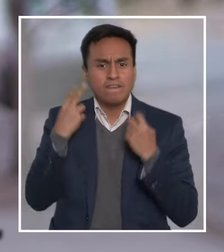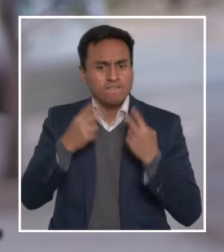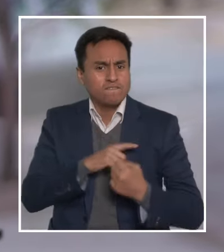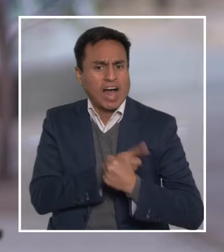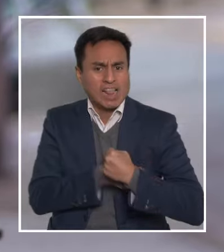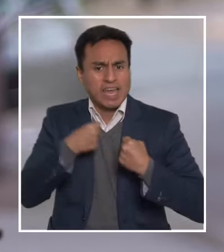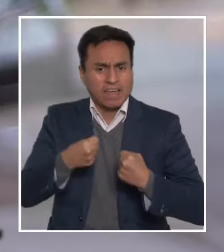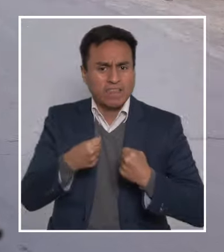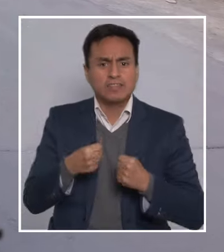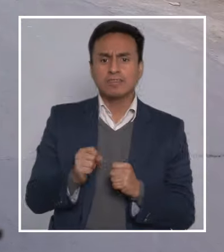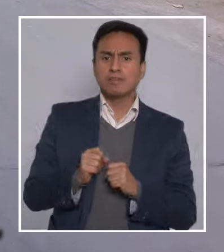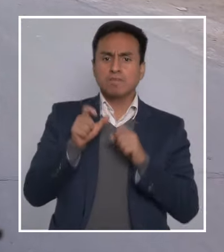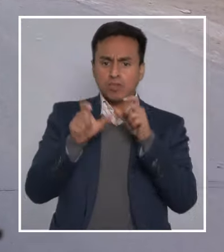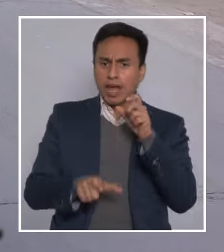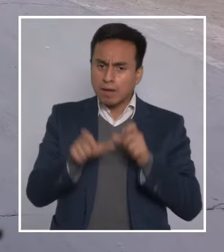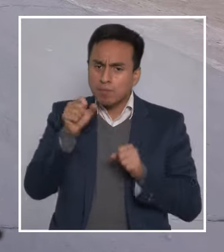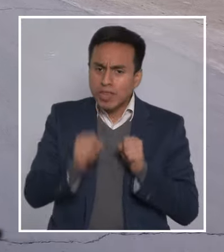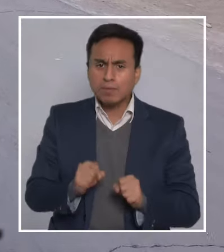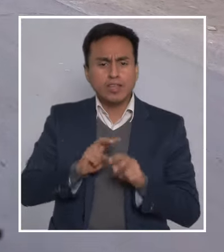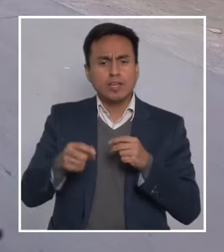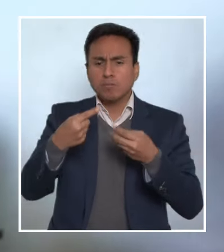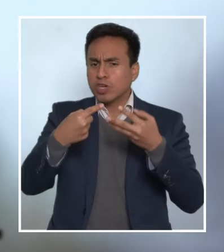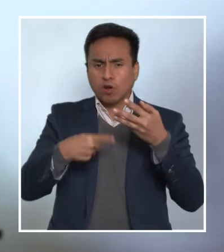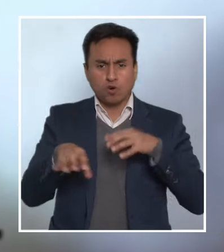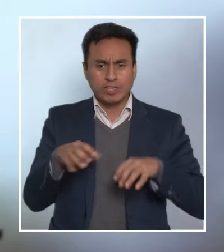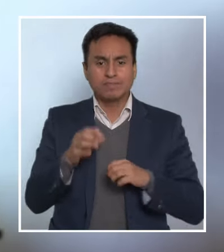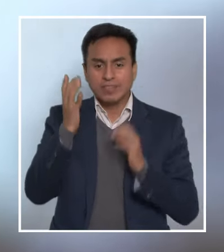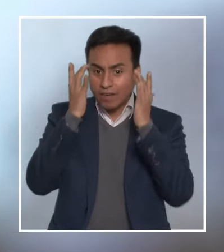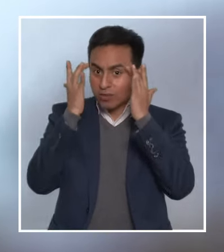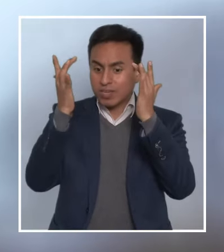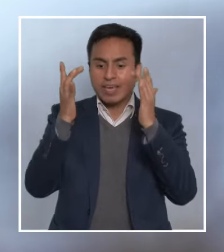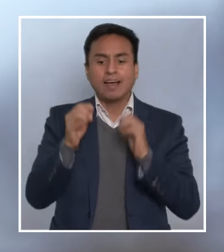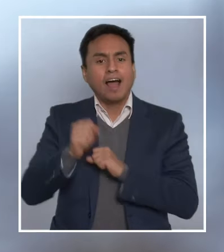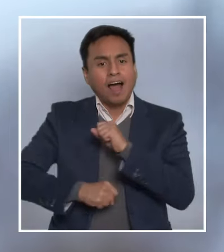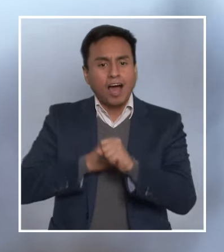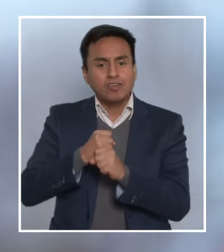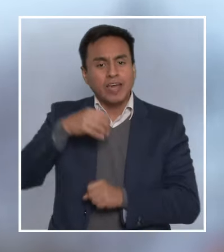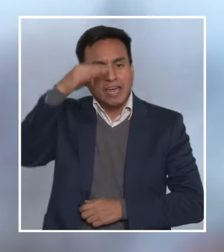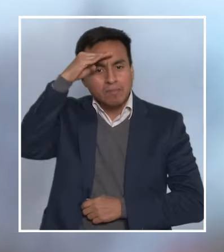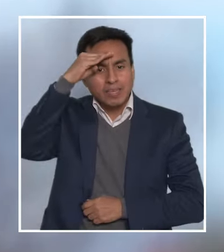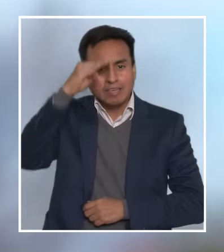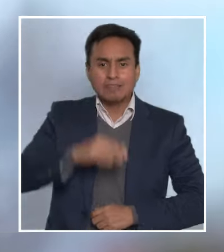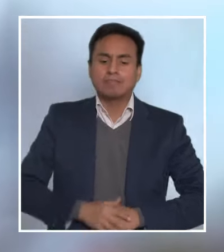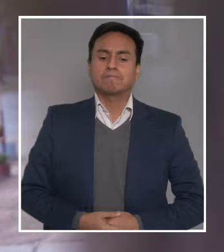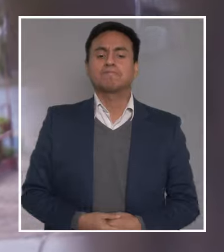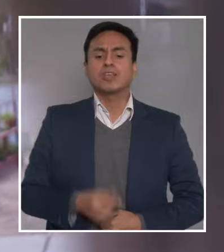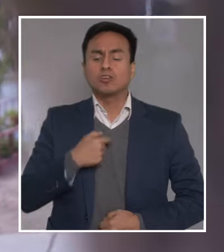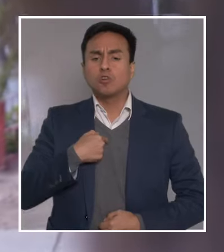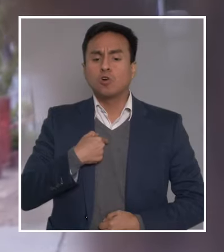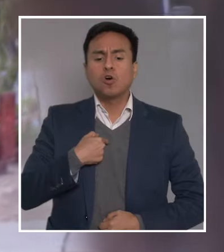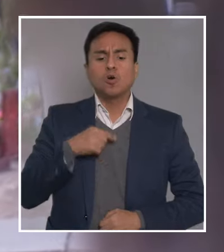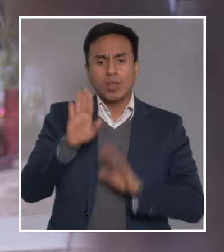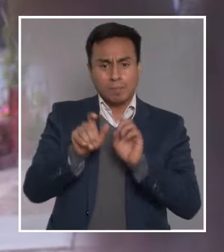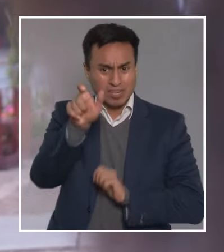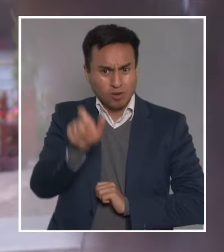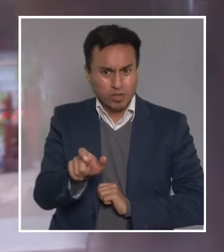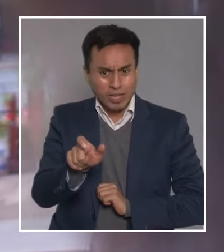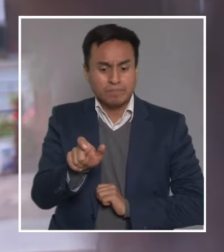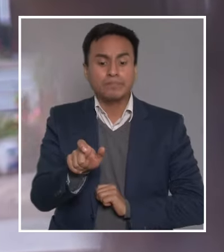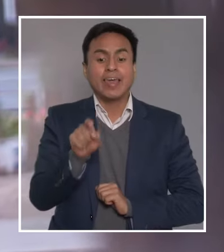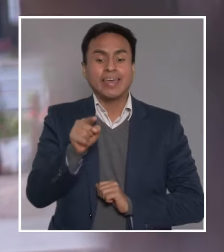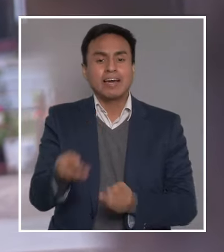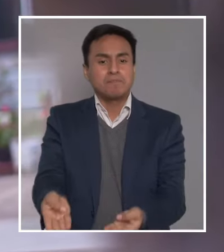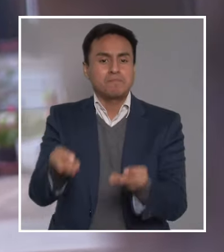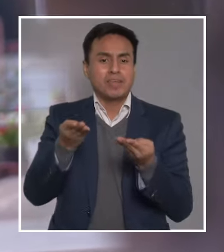personas valientes, personas que podemos hacer muchas cosas. La sabiduría, los años de experiencia. Cuando yo cuido a otra